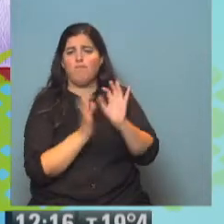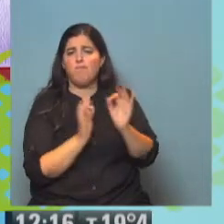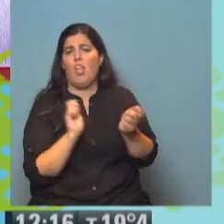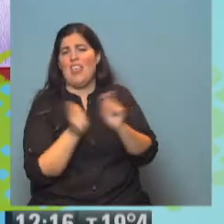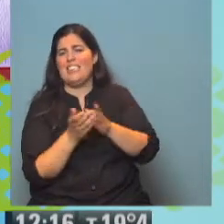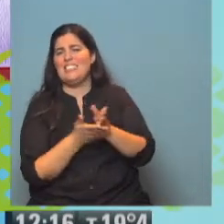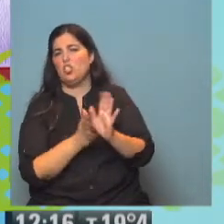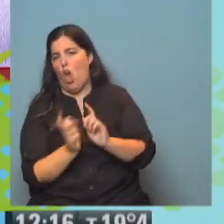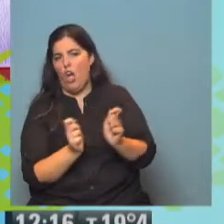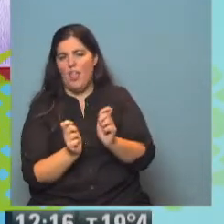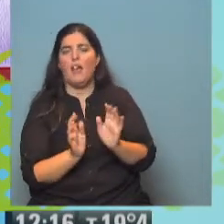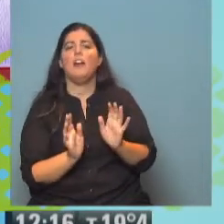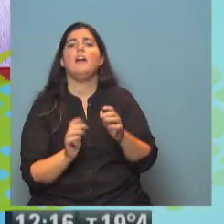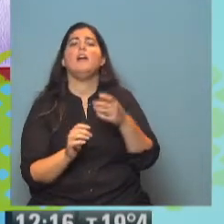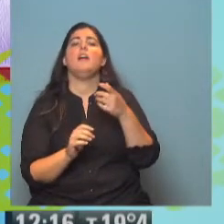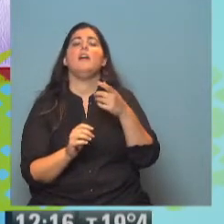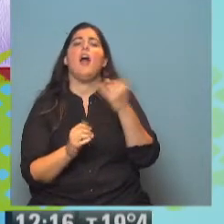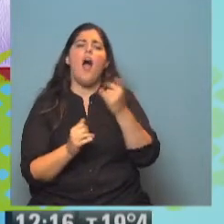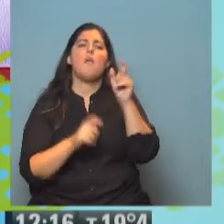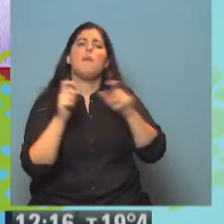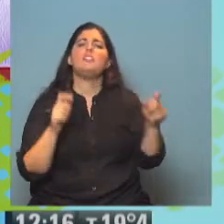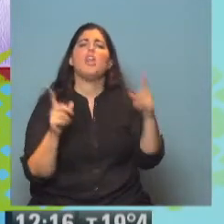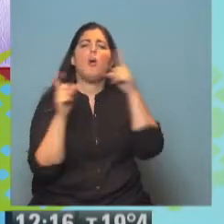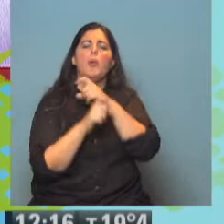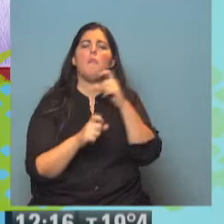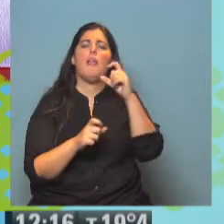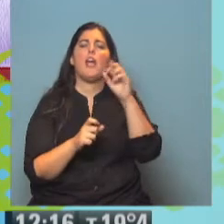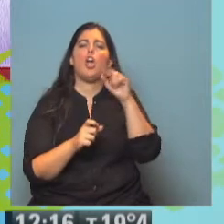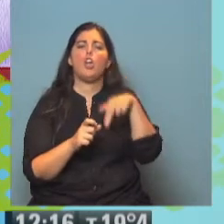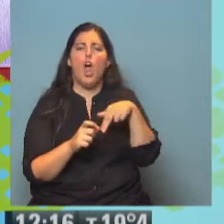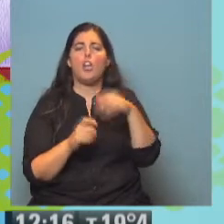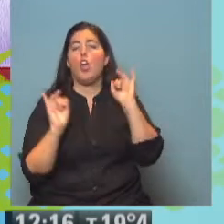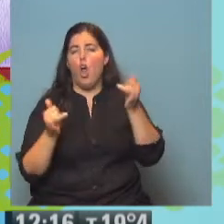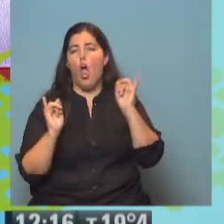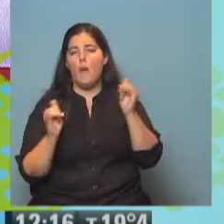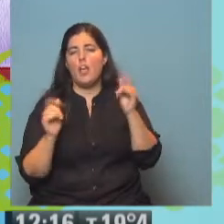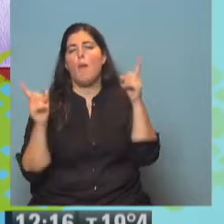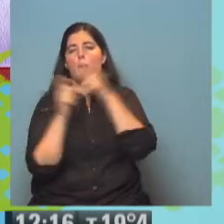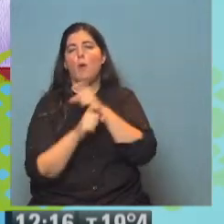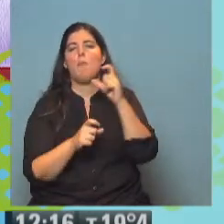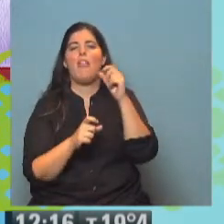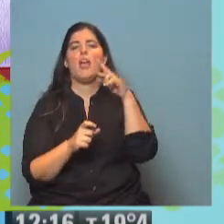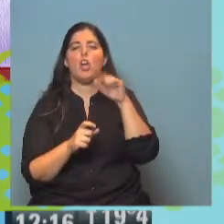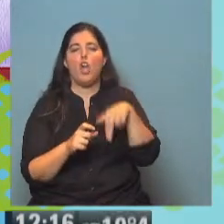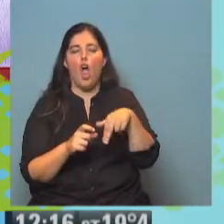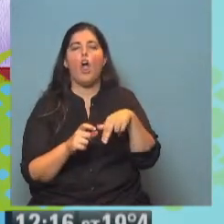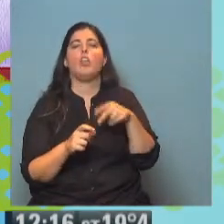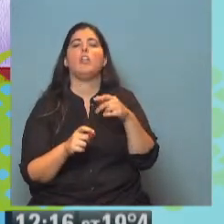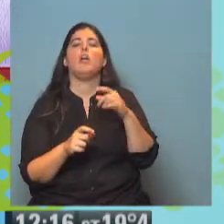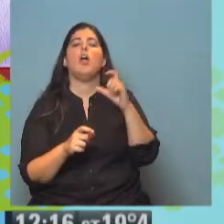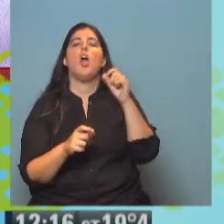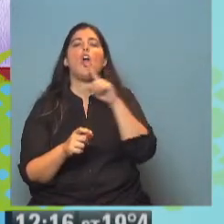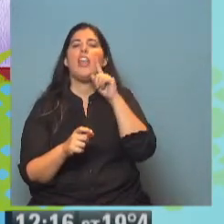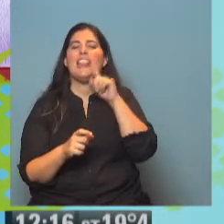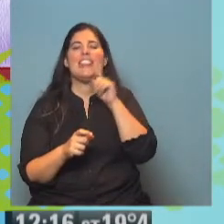transitoria. Después tenés gente con enfermedad de Crohn, más que nada jóvenes con enfermedad de Crohn, con colitis ulcerosa,